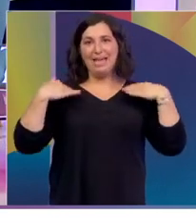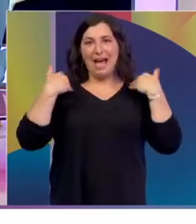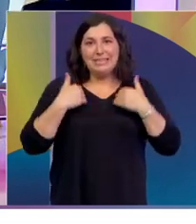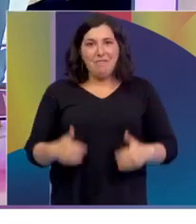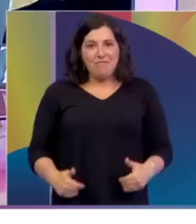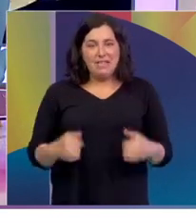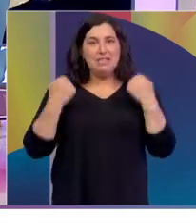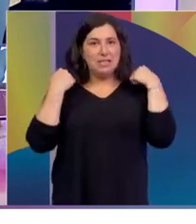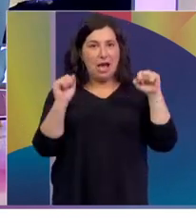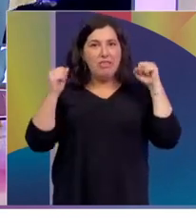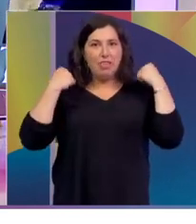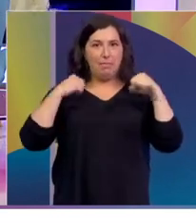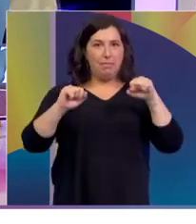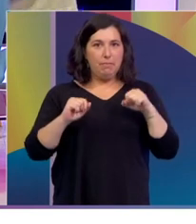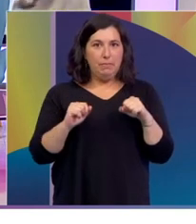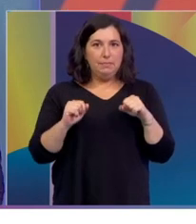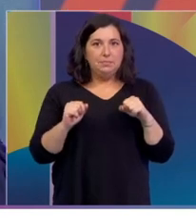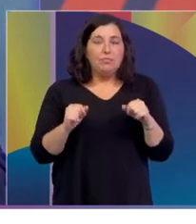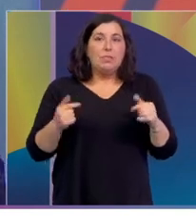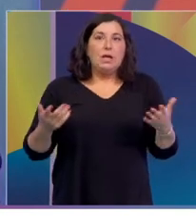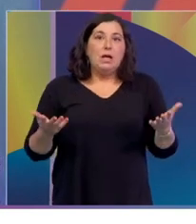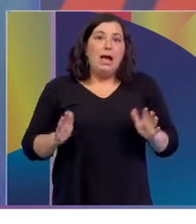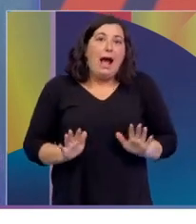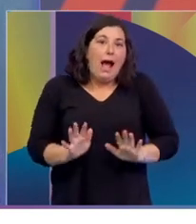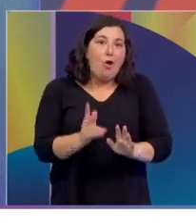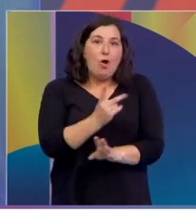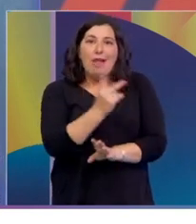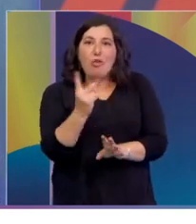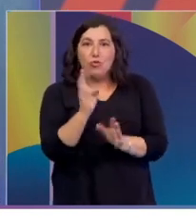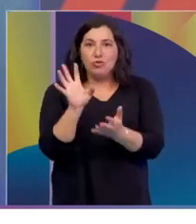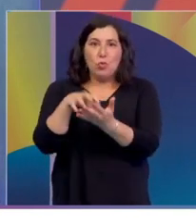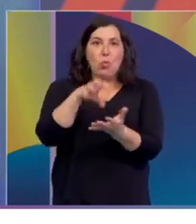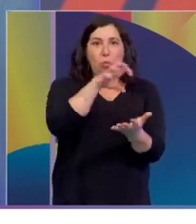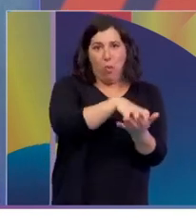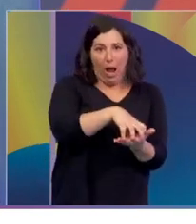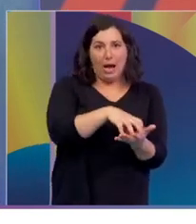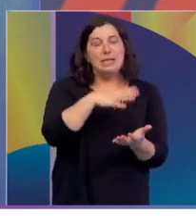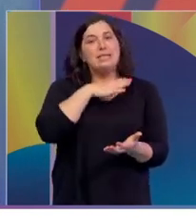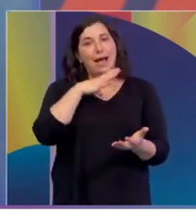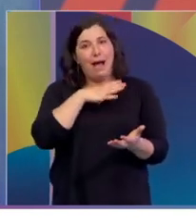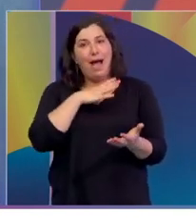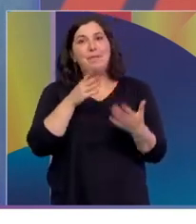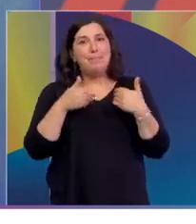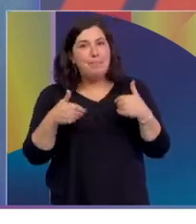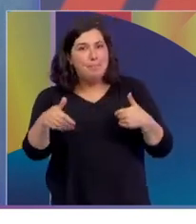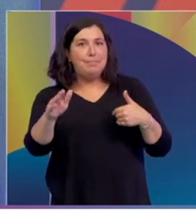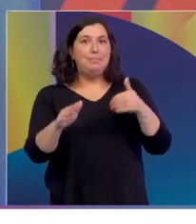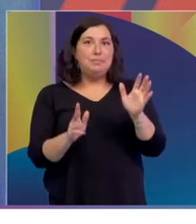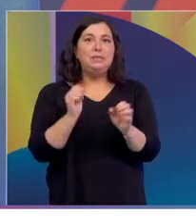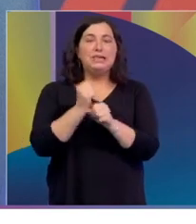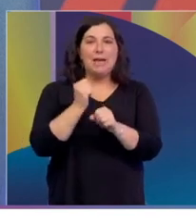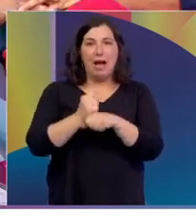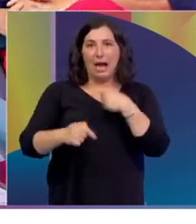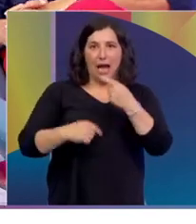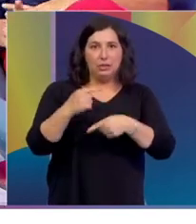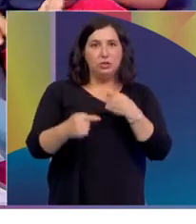físico, deportivo. Por ahora, son esos dos lugares que tenemos para ir trabajando. Y algo, Gaby, ahí para